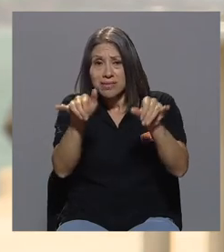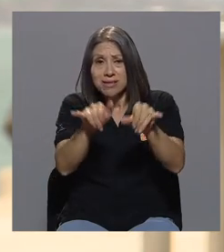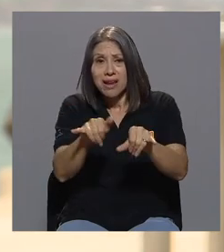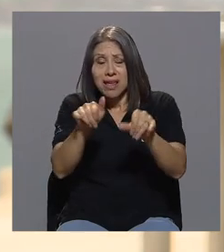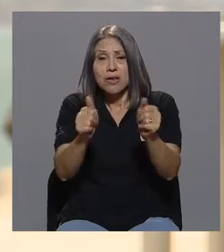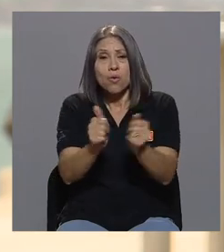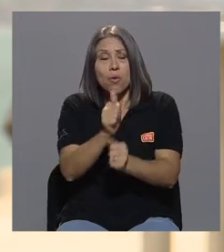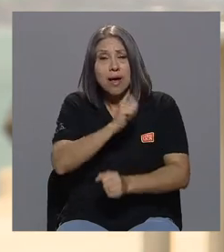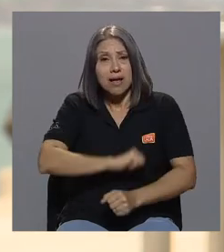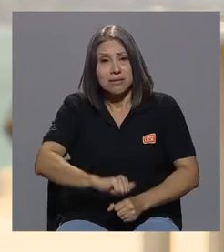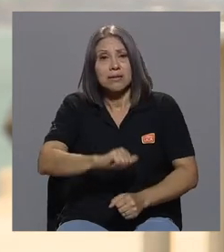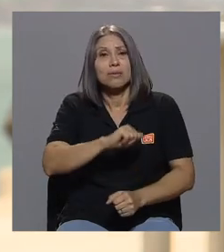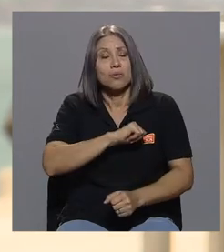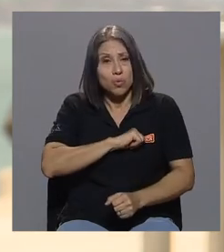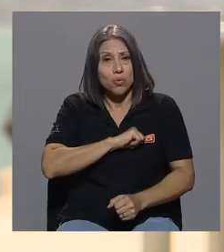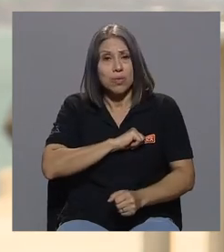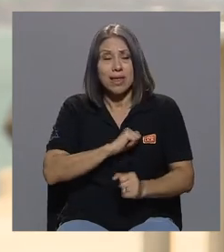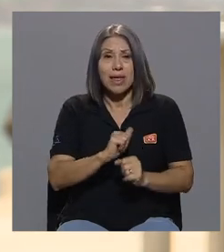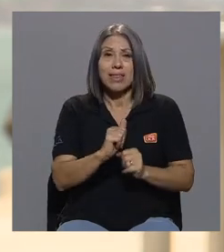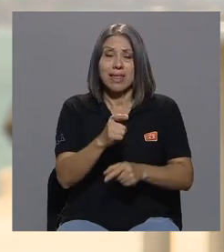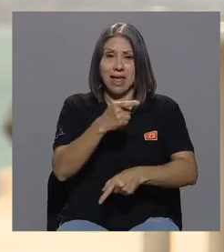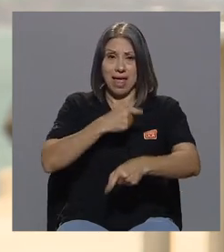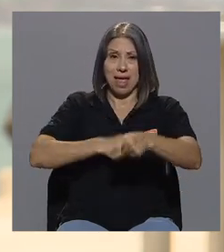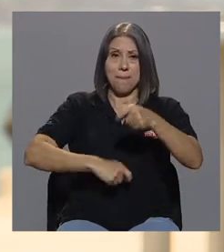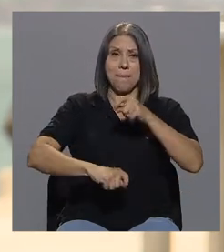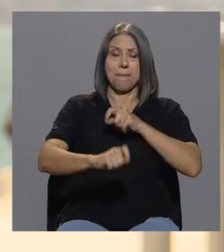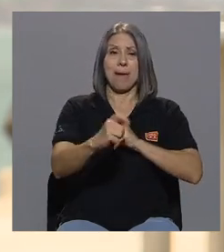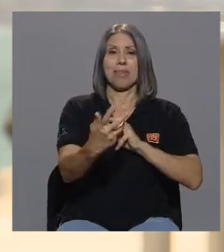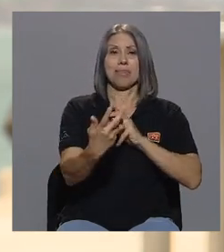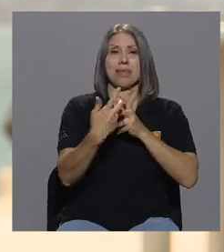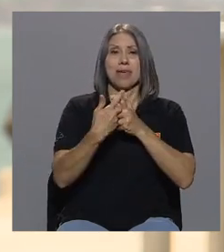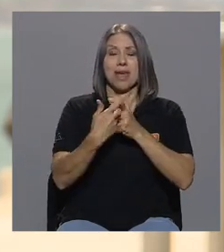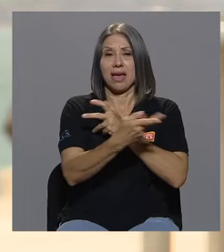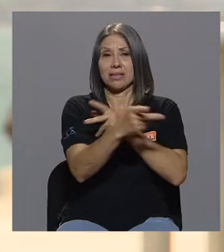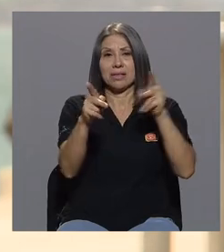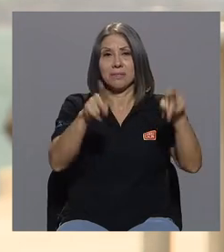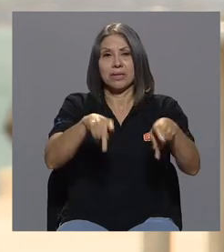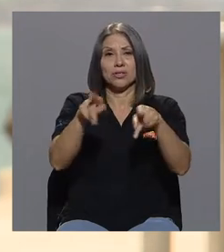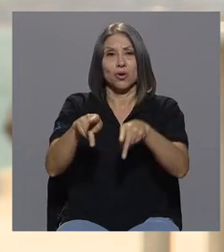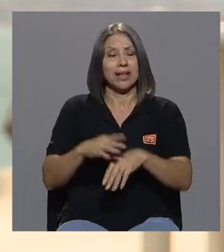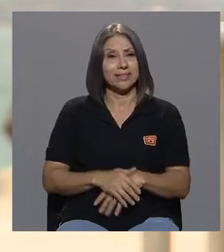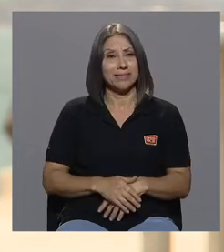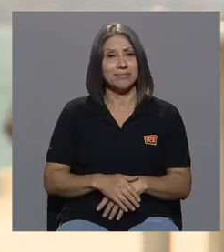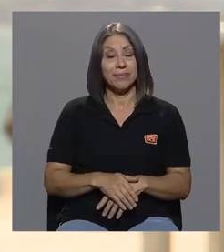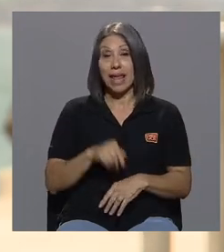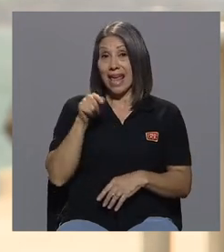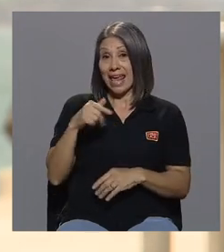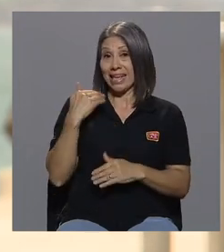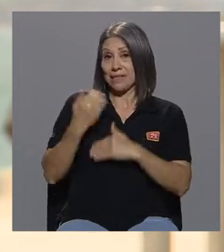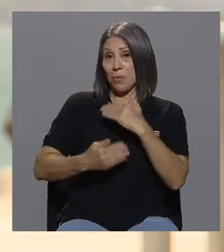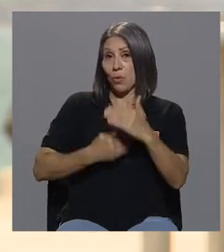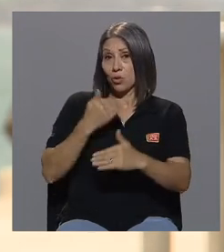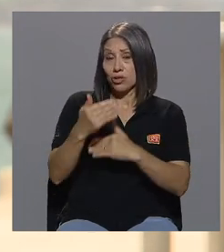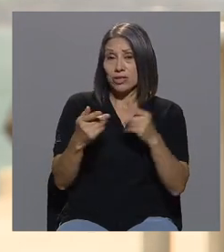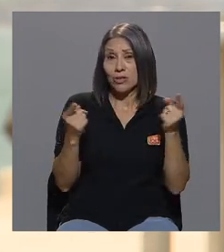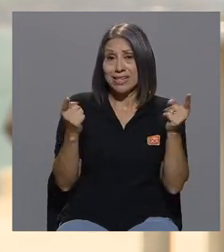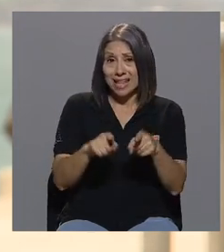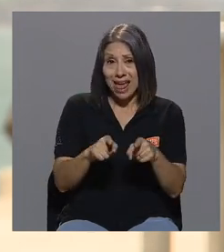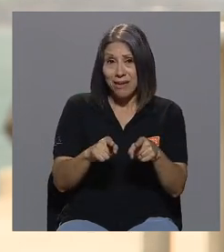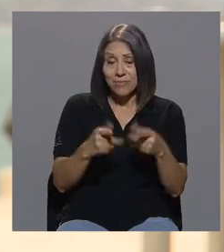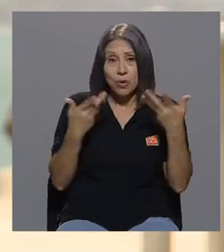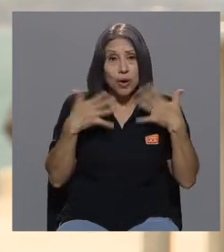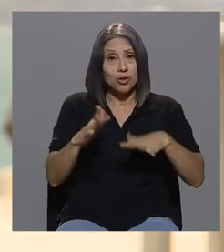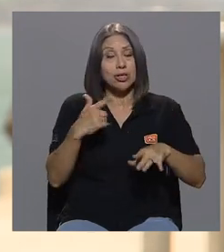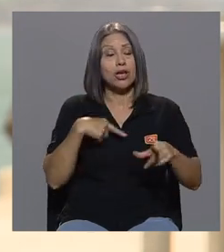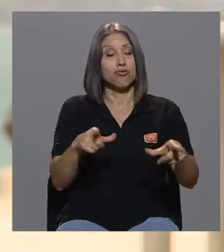empatía para con estas personas y es a través de todo este proceso que se da una vez que yo me graduo